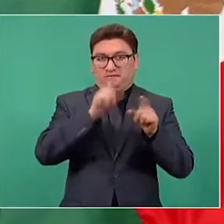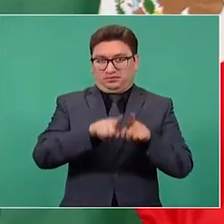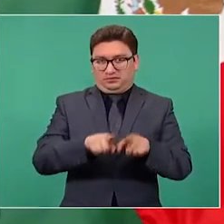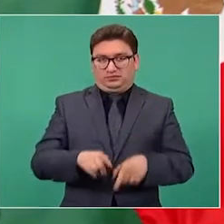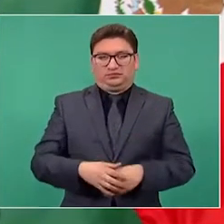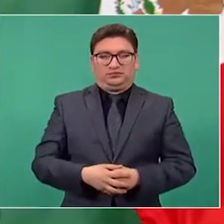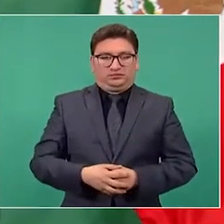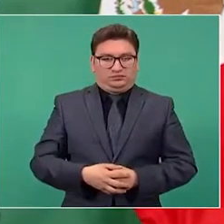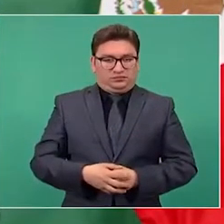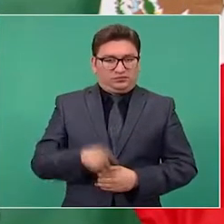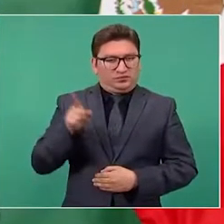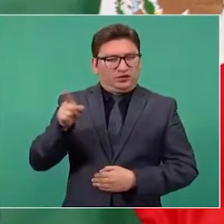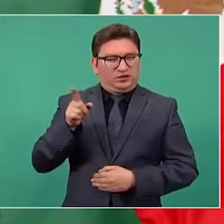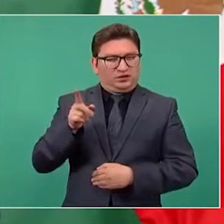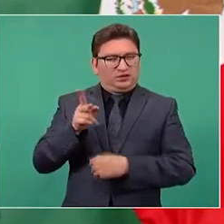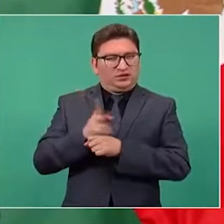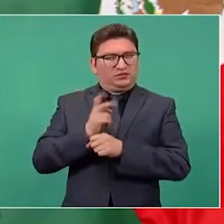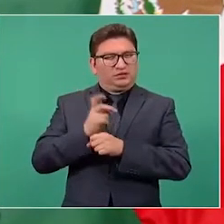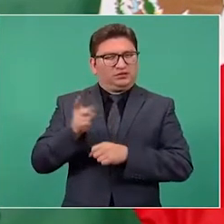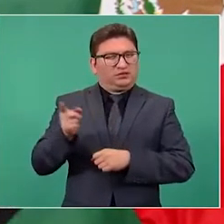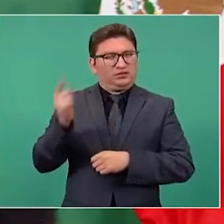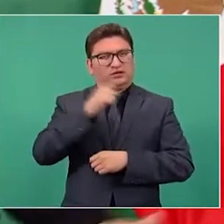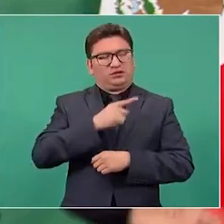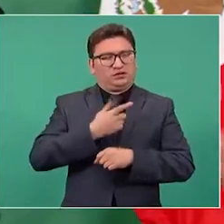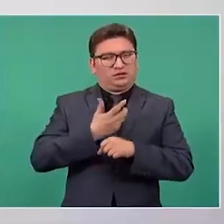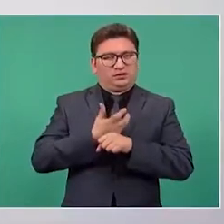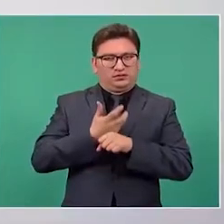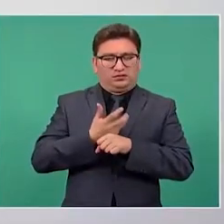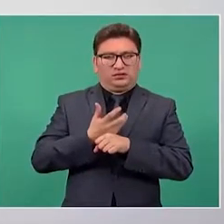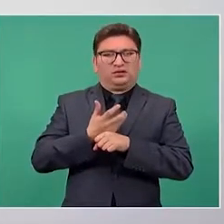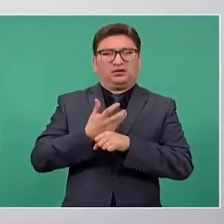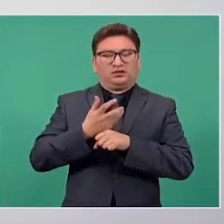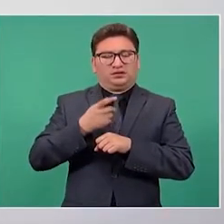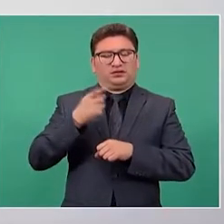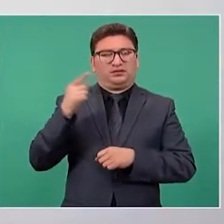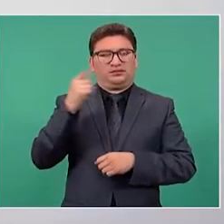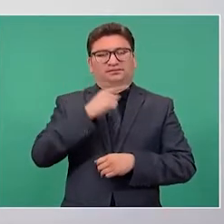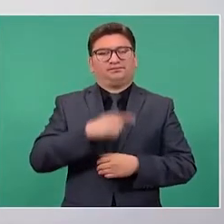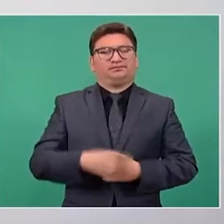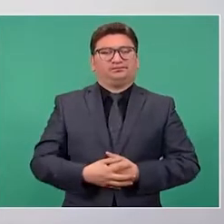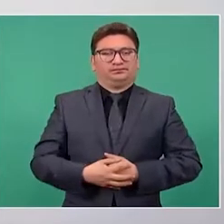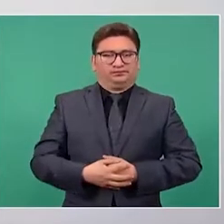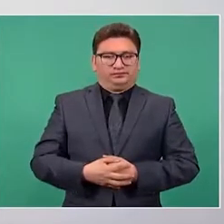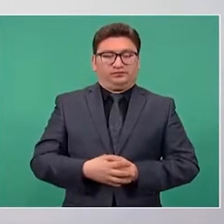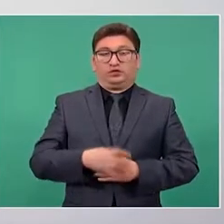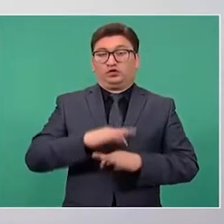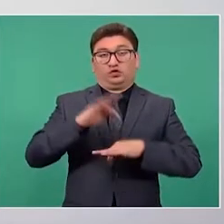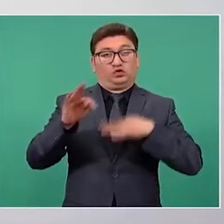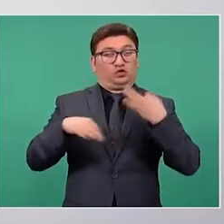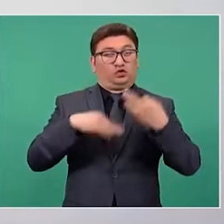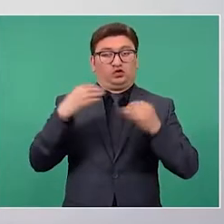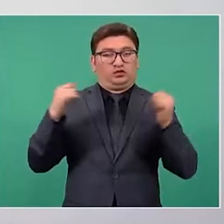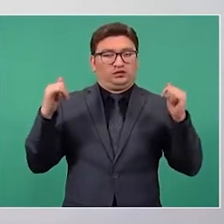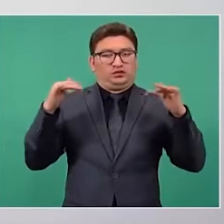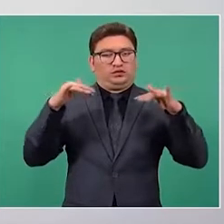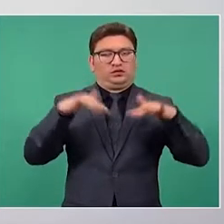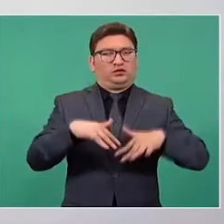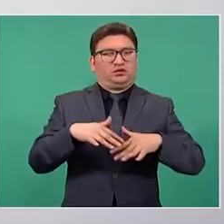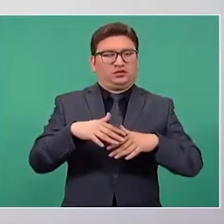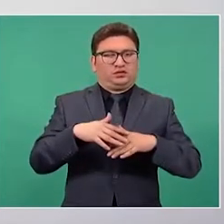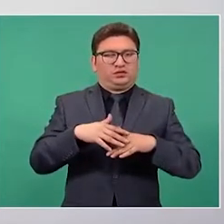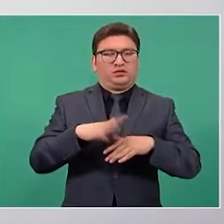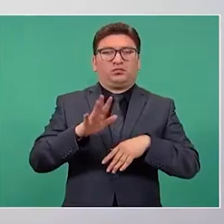Lo invitan creo que a Estados Unidos a una conferencia, todos los que tienen